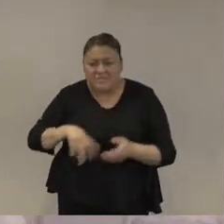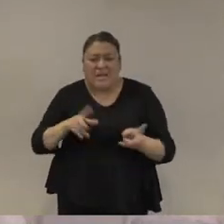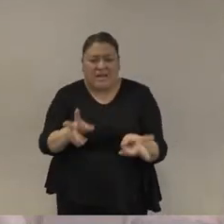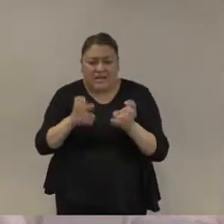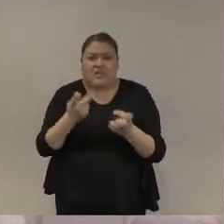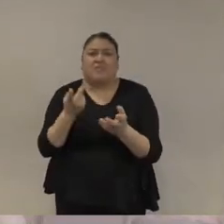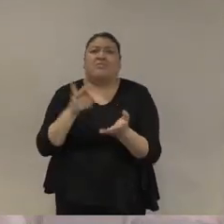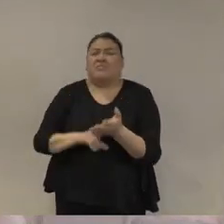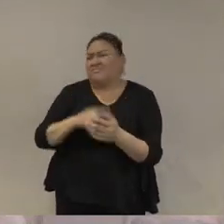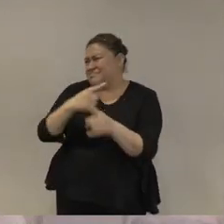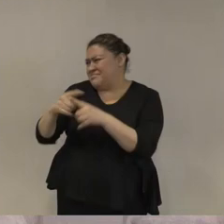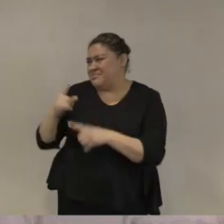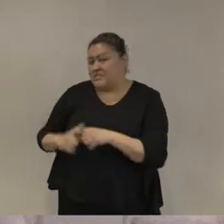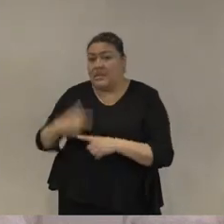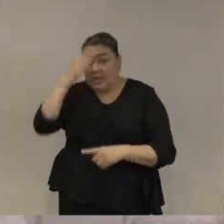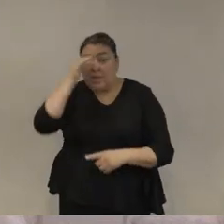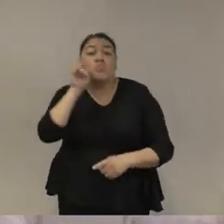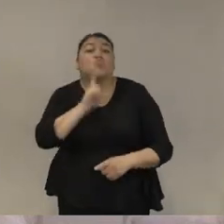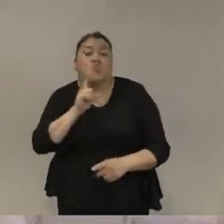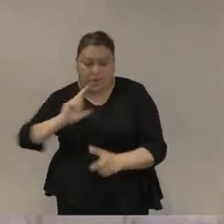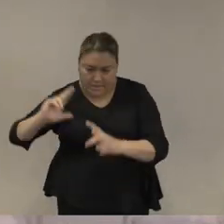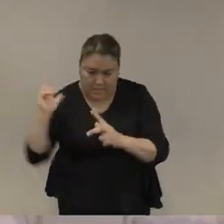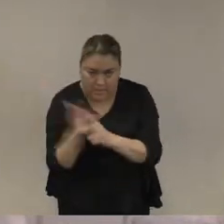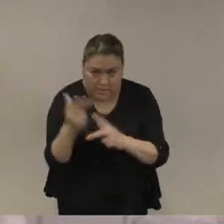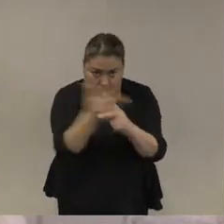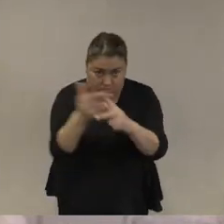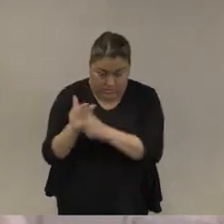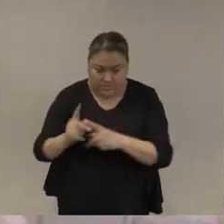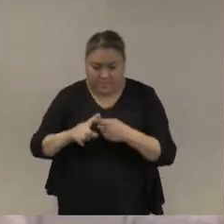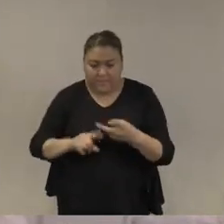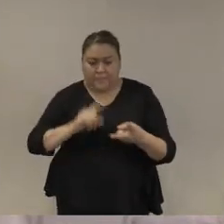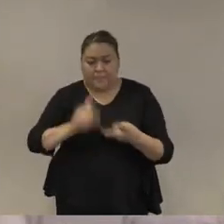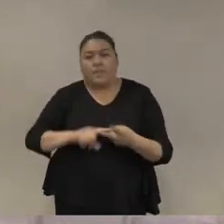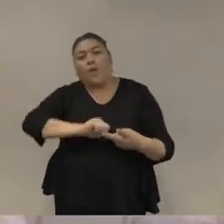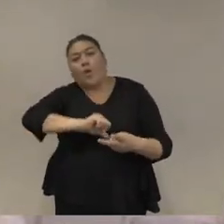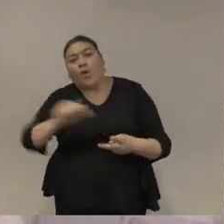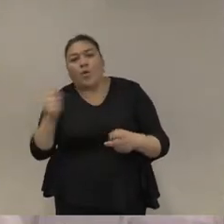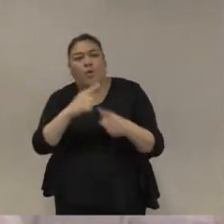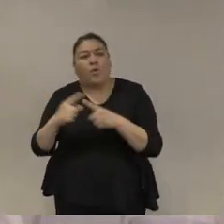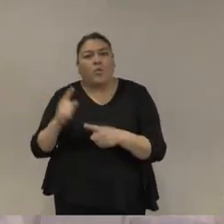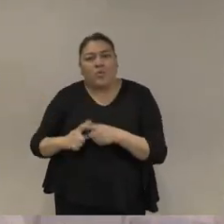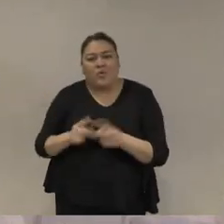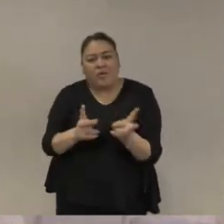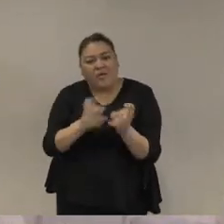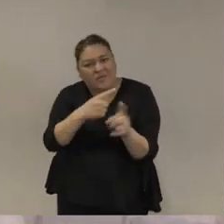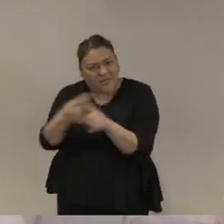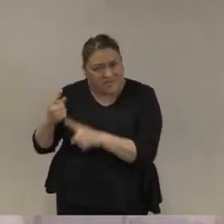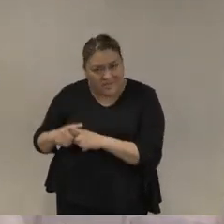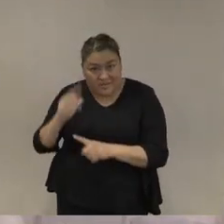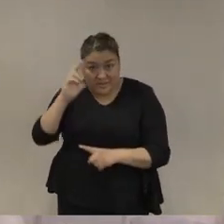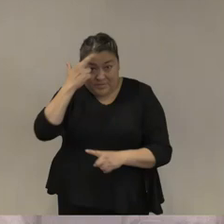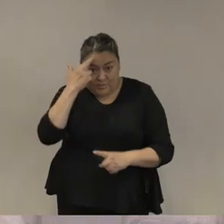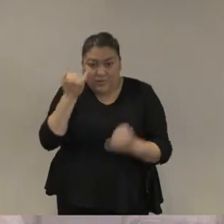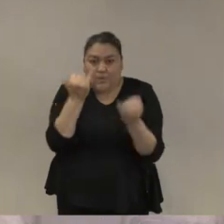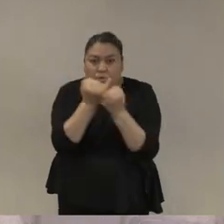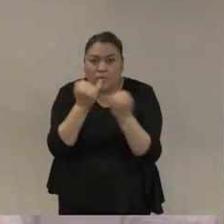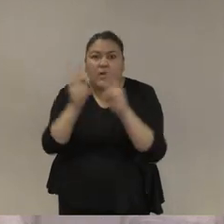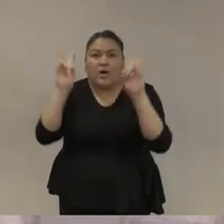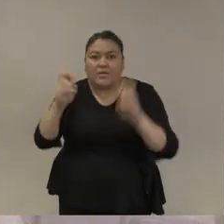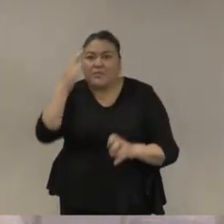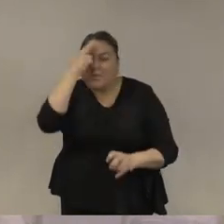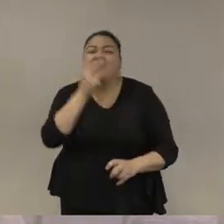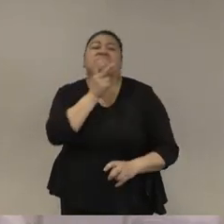inseguridades desde los feminicidios hasta la diversificación del delito una vez que se mete mano en el tema del